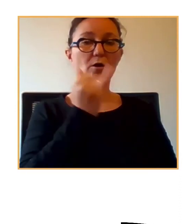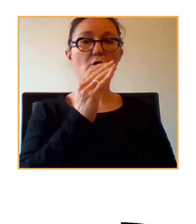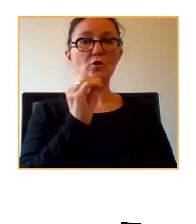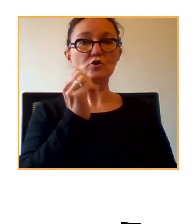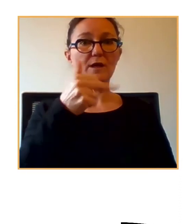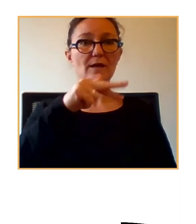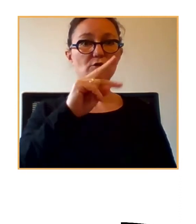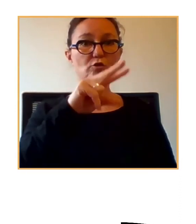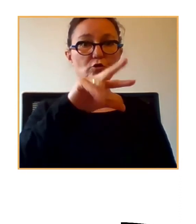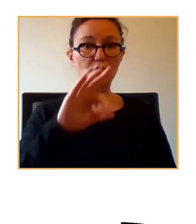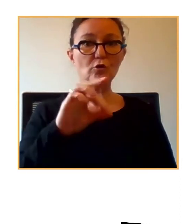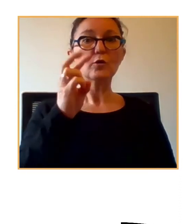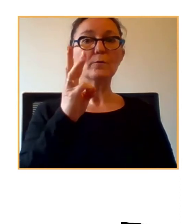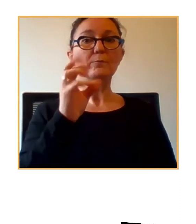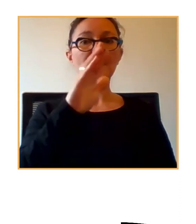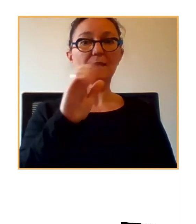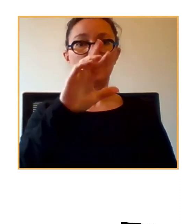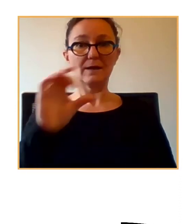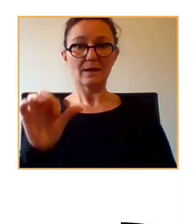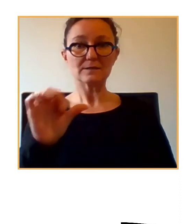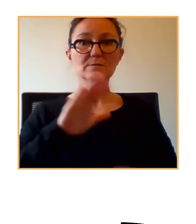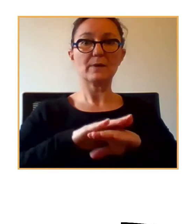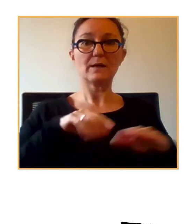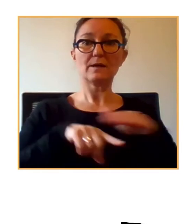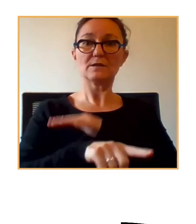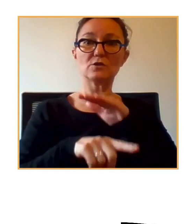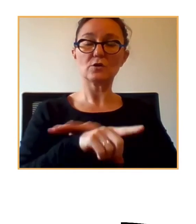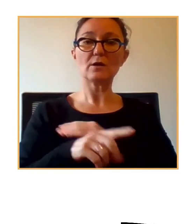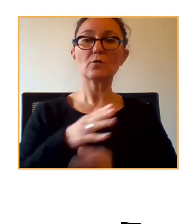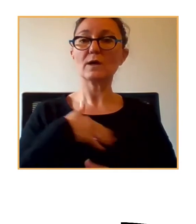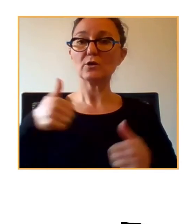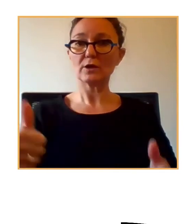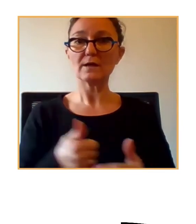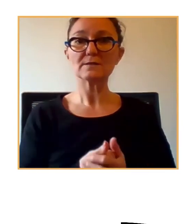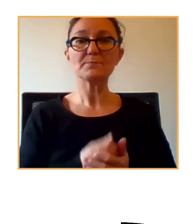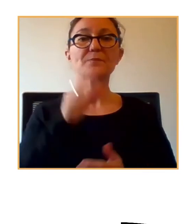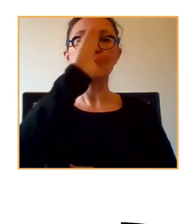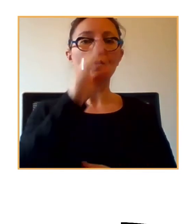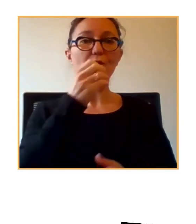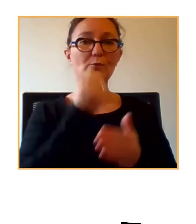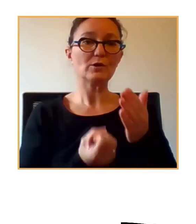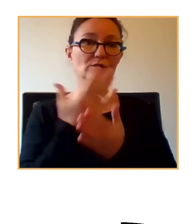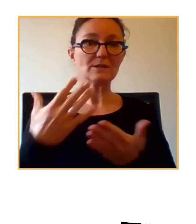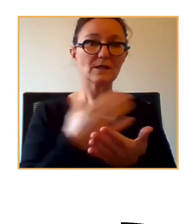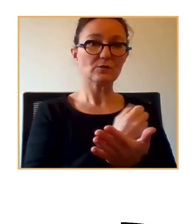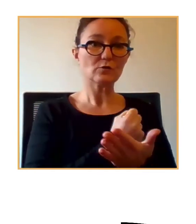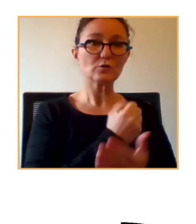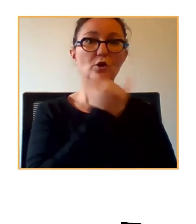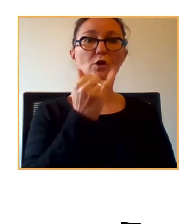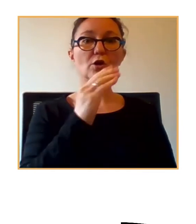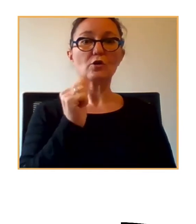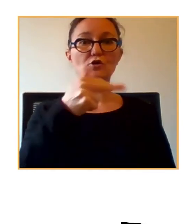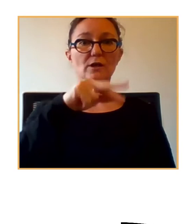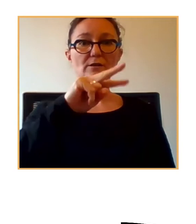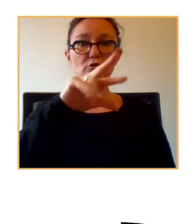resolverla. Cuando quiera, Jesús. Hola, buenos días a todos. José Antonio, nos hacían